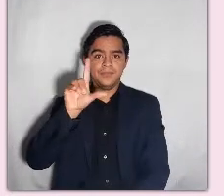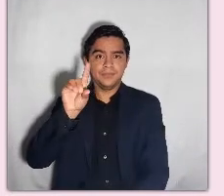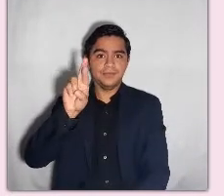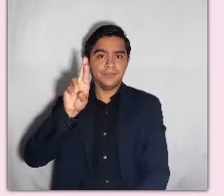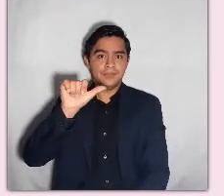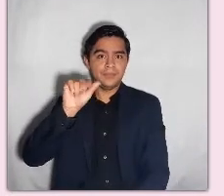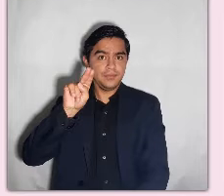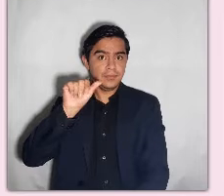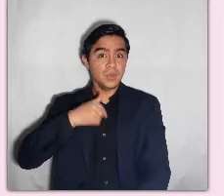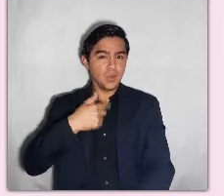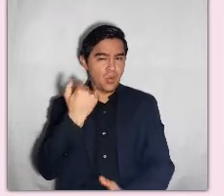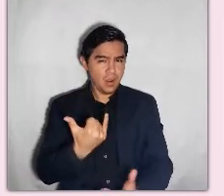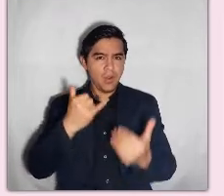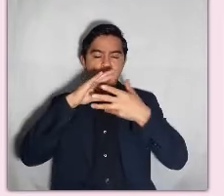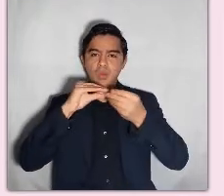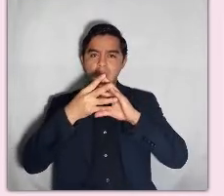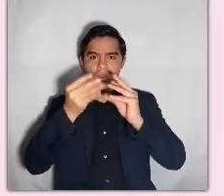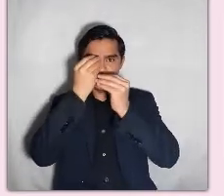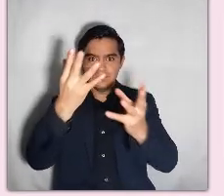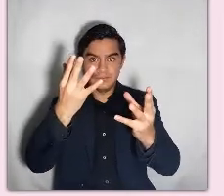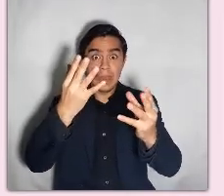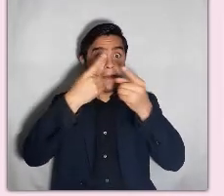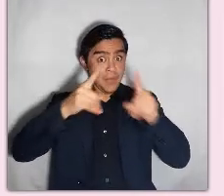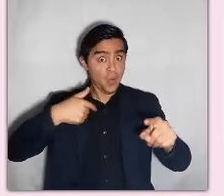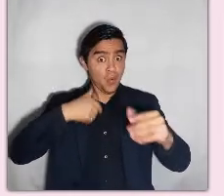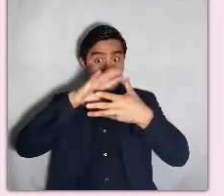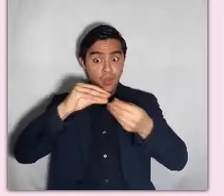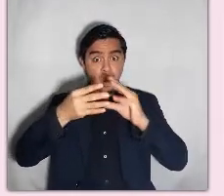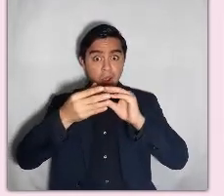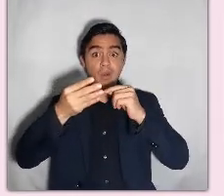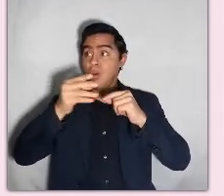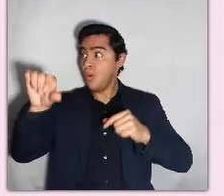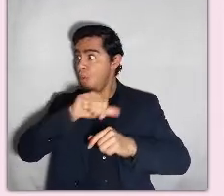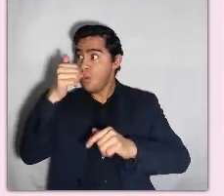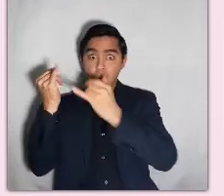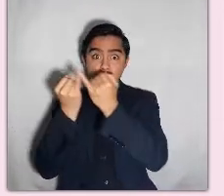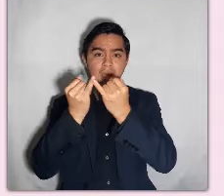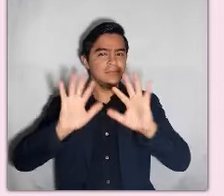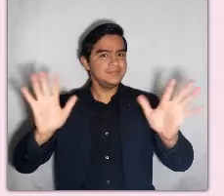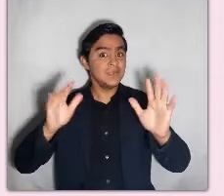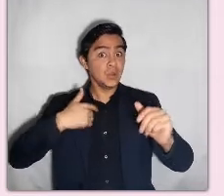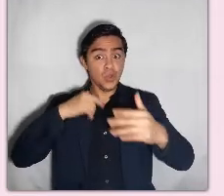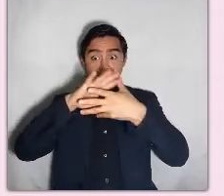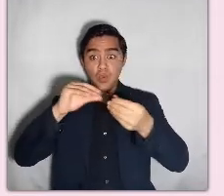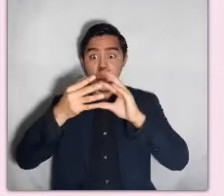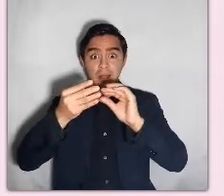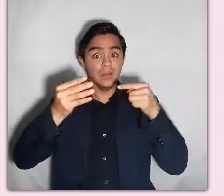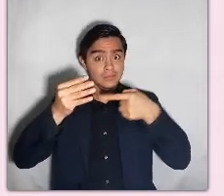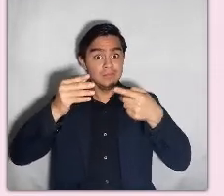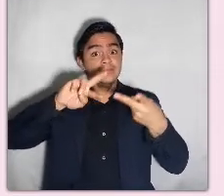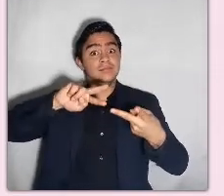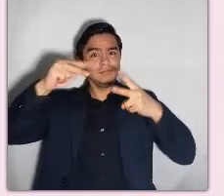Hola, mi nombre es Adriana y les vengo a contar un cuento, pero este no es un cuento como cualquier otro,